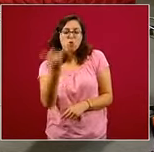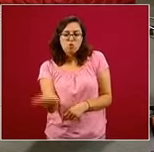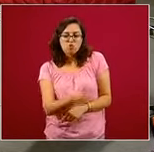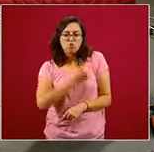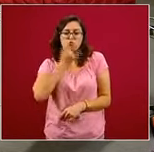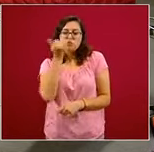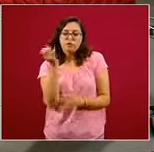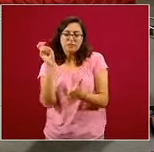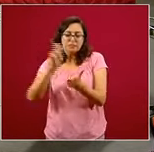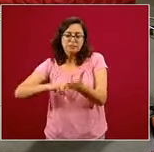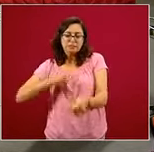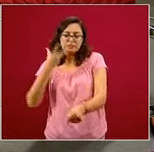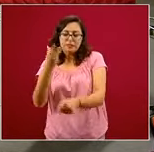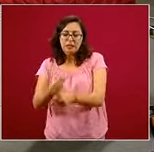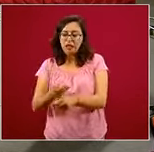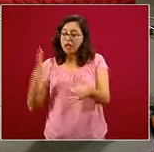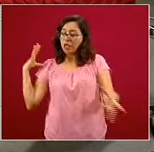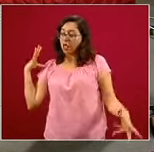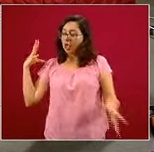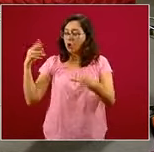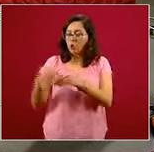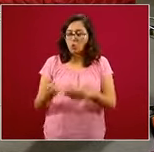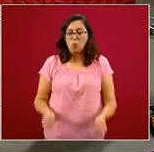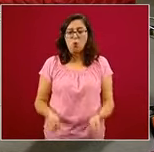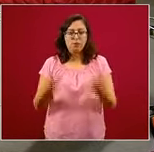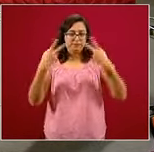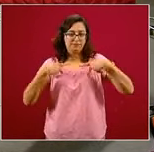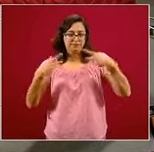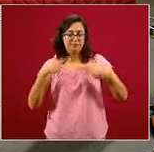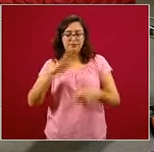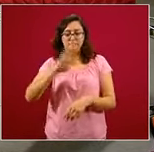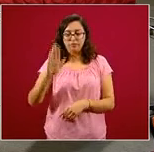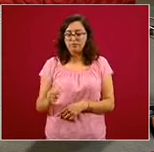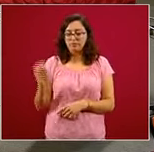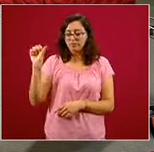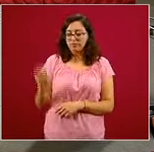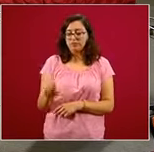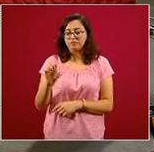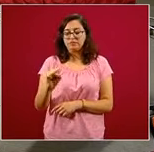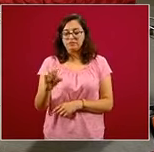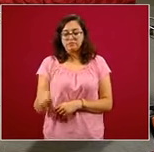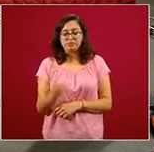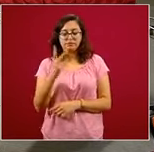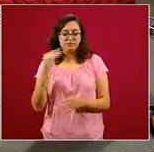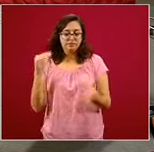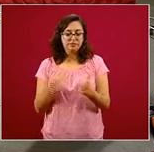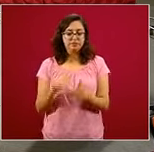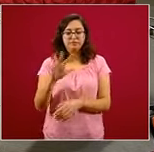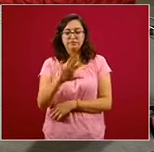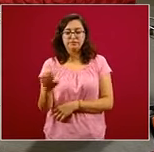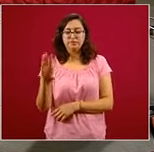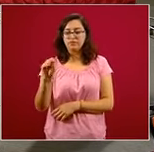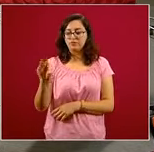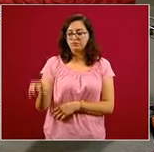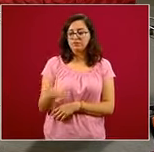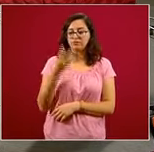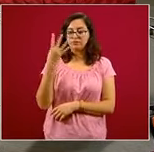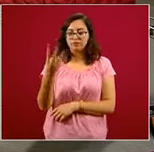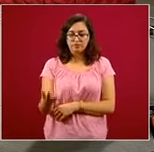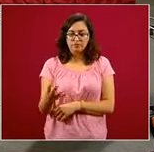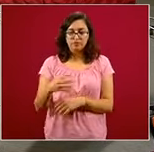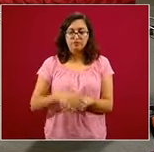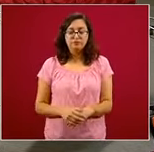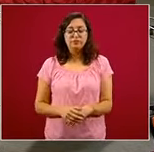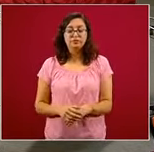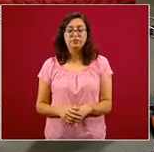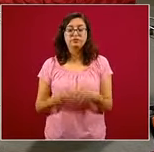dato de defunciones acumuladas. Para el día de hoy son 62 mil 594. En la versión